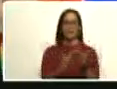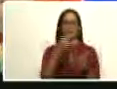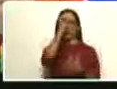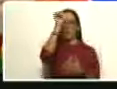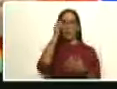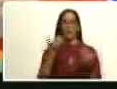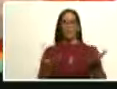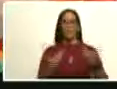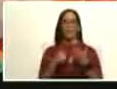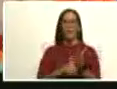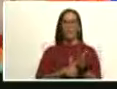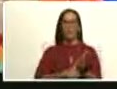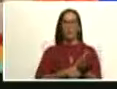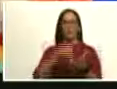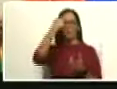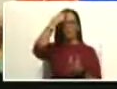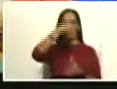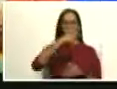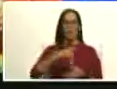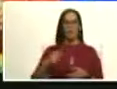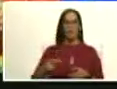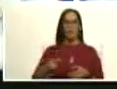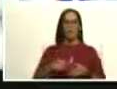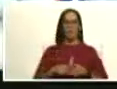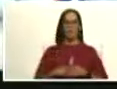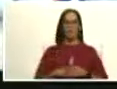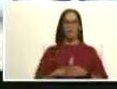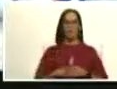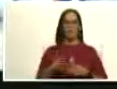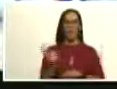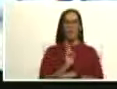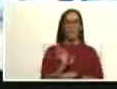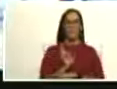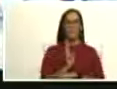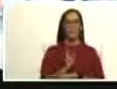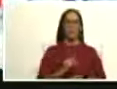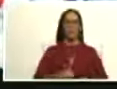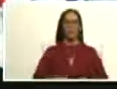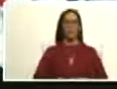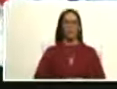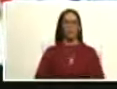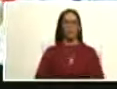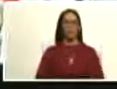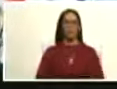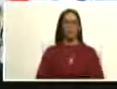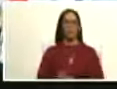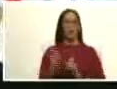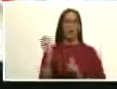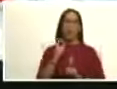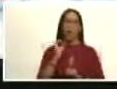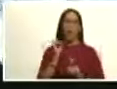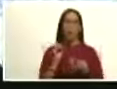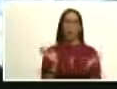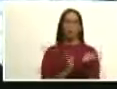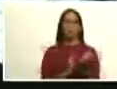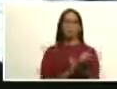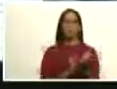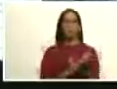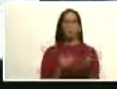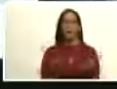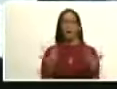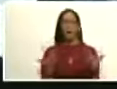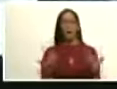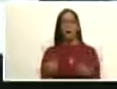garantiza la cédulación del pueblo. De una vez, o monta o te encarama, Vizcaíno.